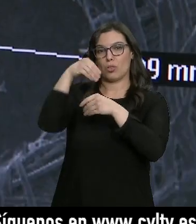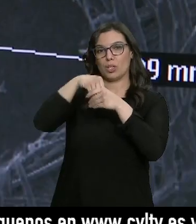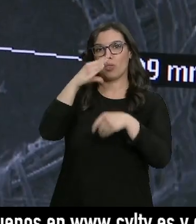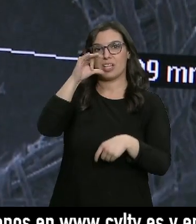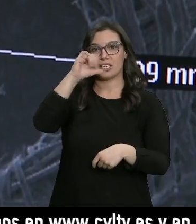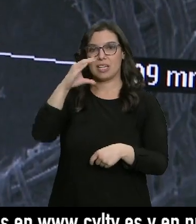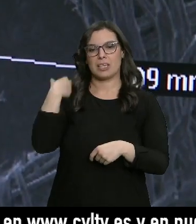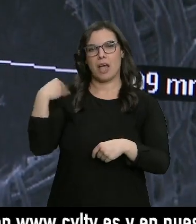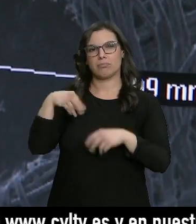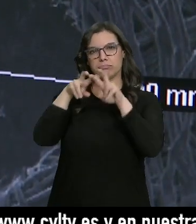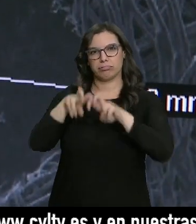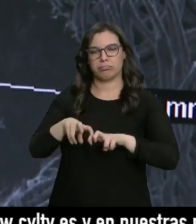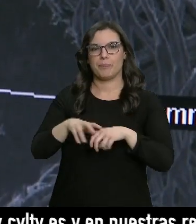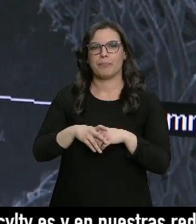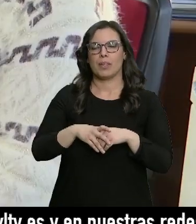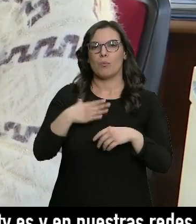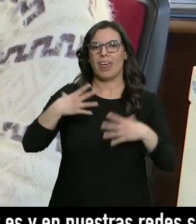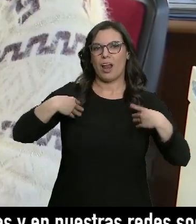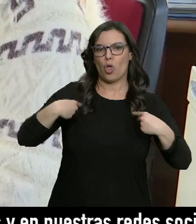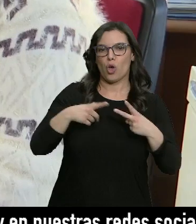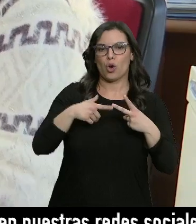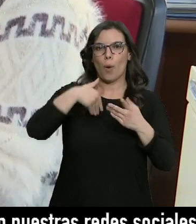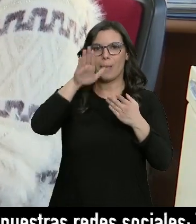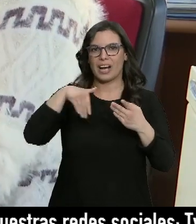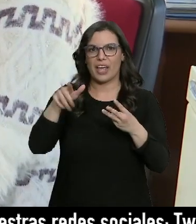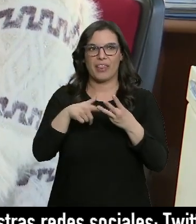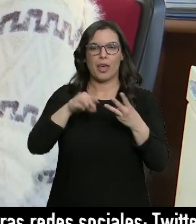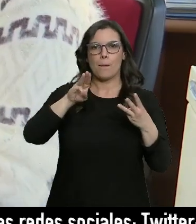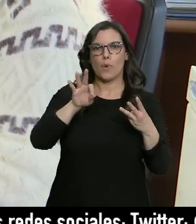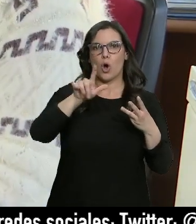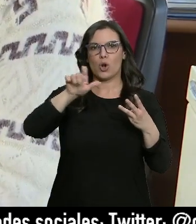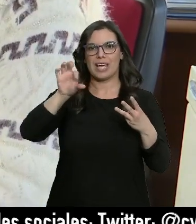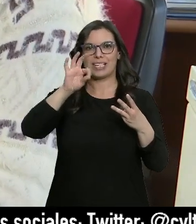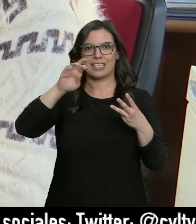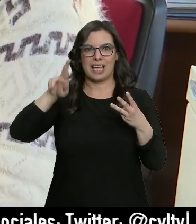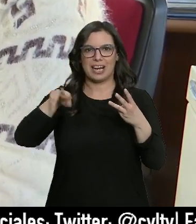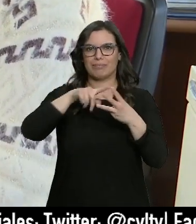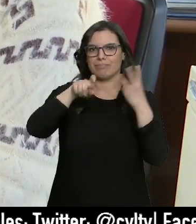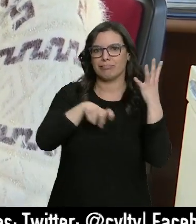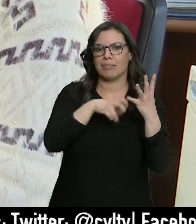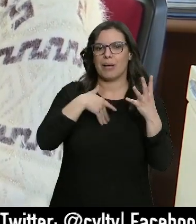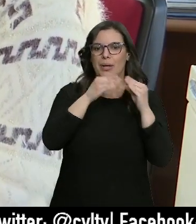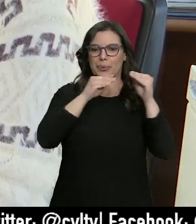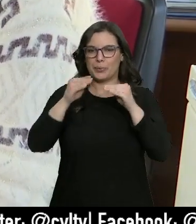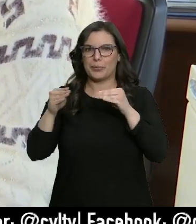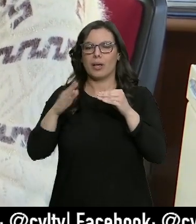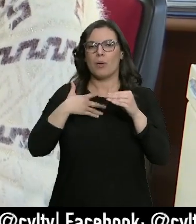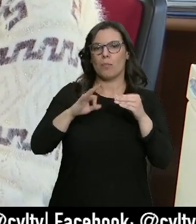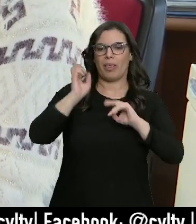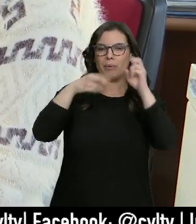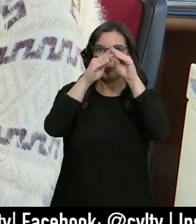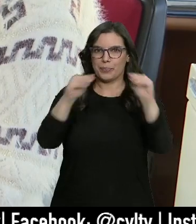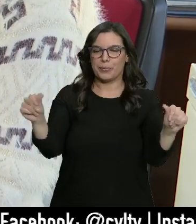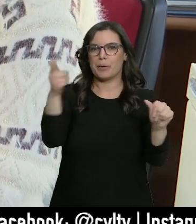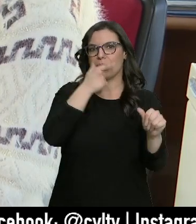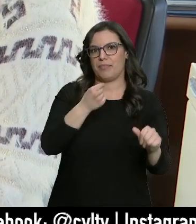ya trabajan en ello. Desde algodón o barnices poliéster para que se pudiera hacer virucida los tejidos